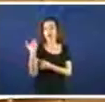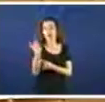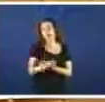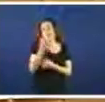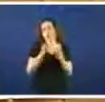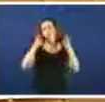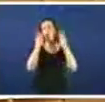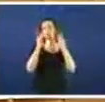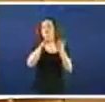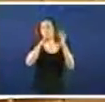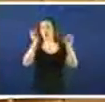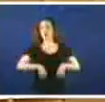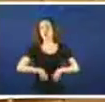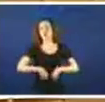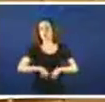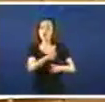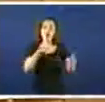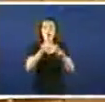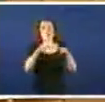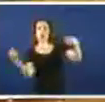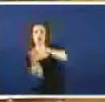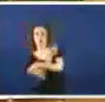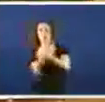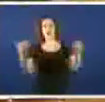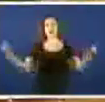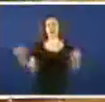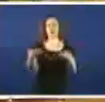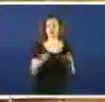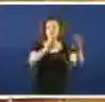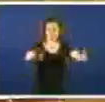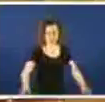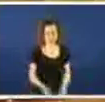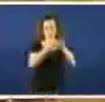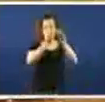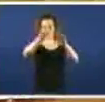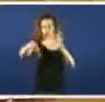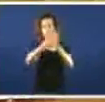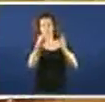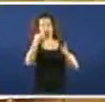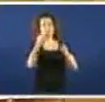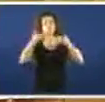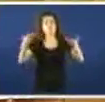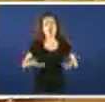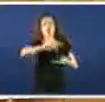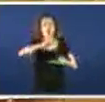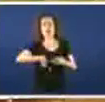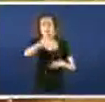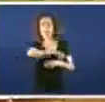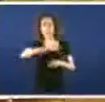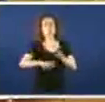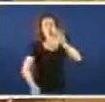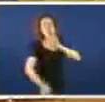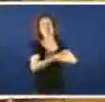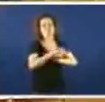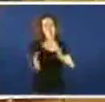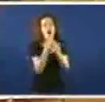nas cortes máis ben vai na dirección contrária de coller o conxunto e empezar a mirar cales son realmente xente enganada non foron